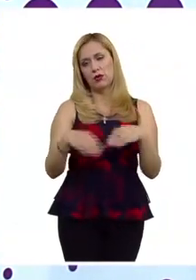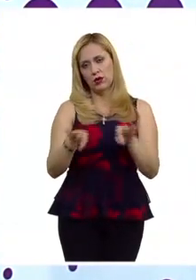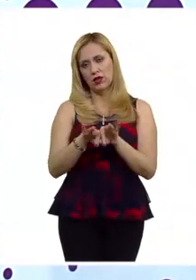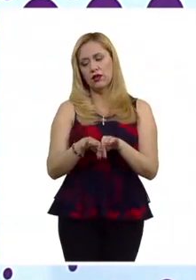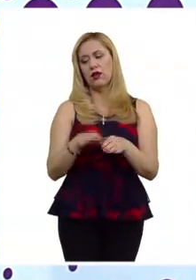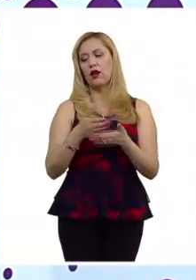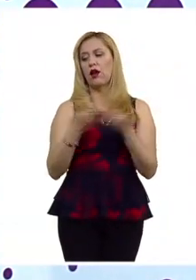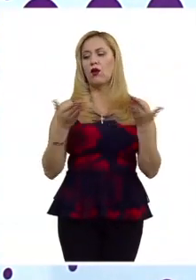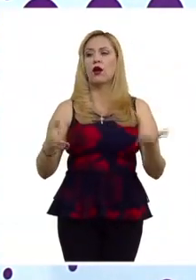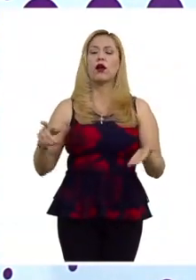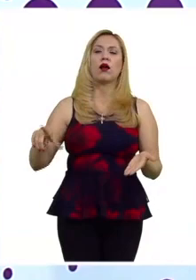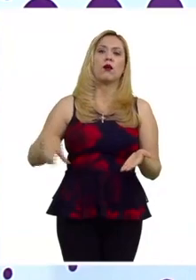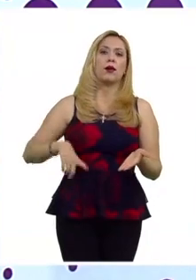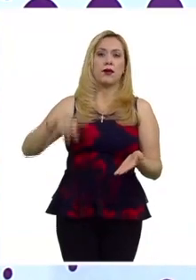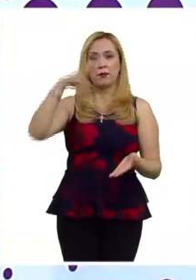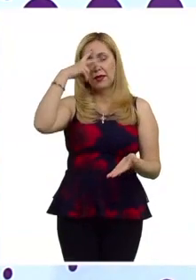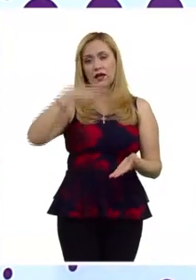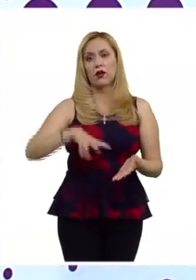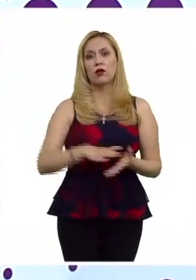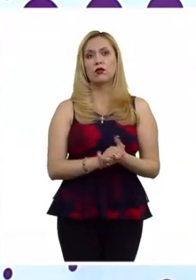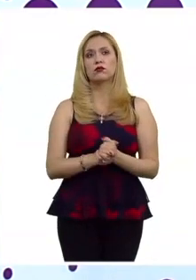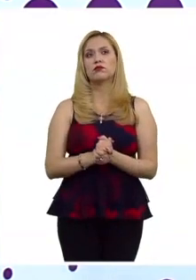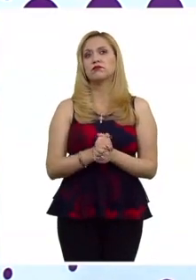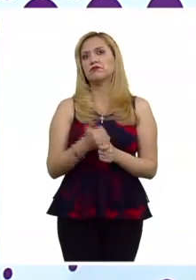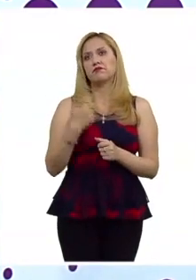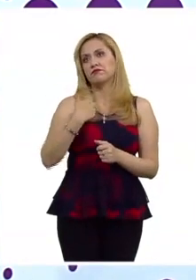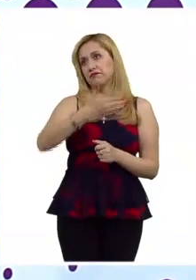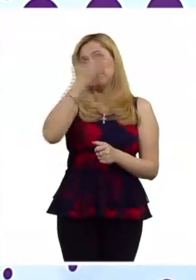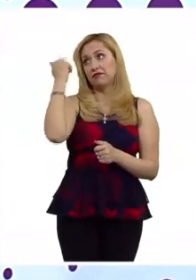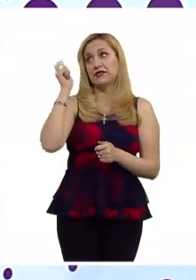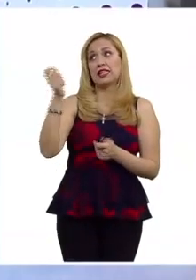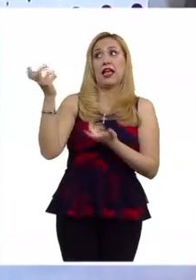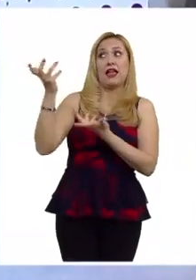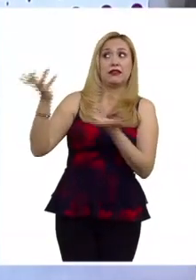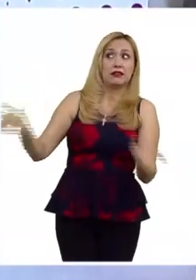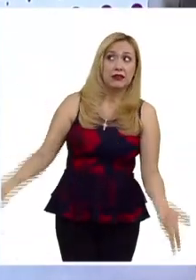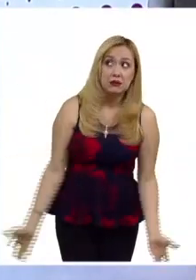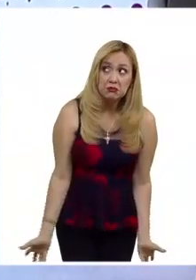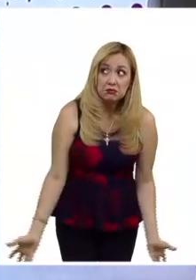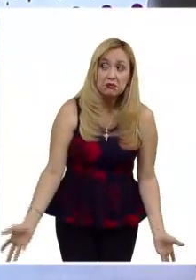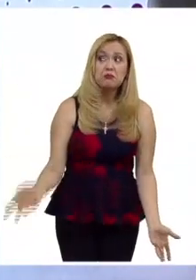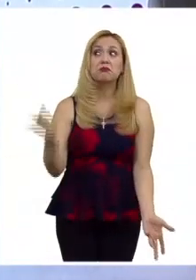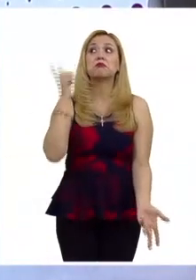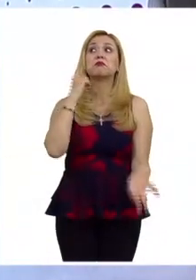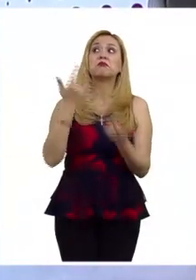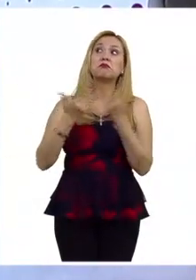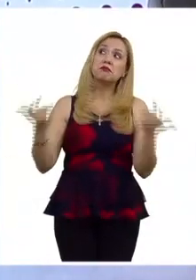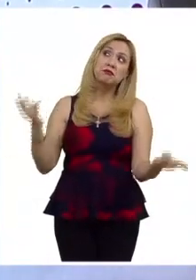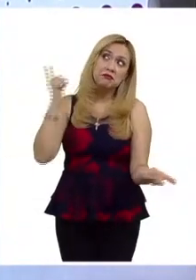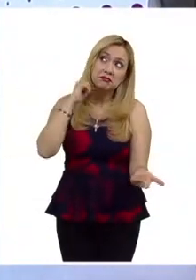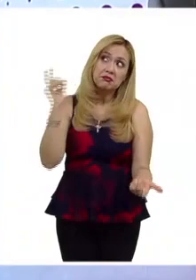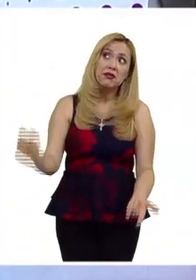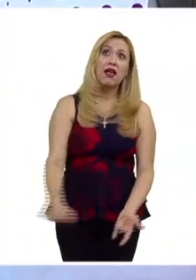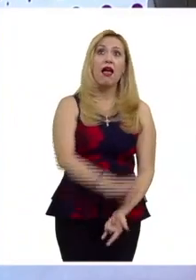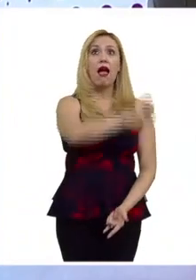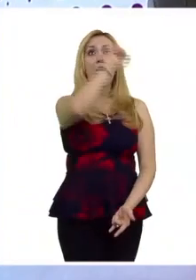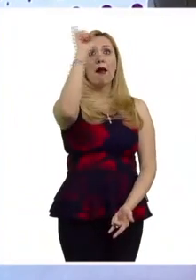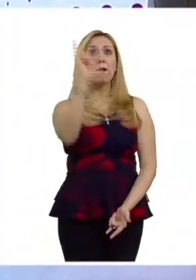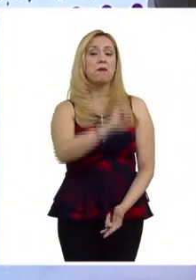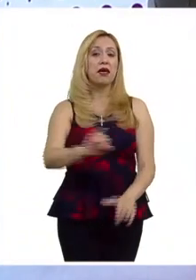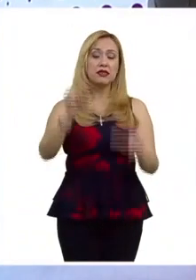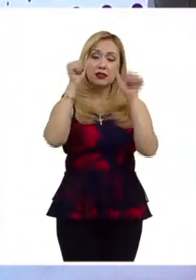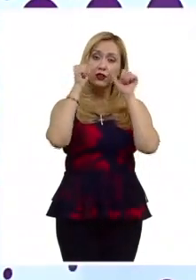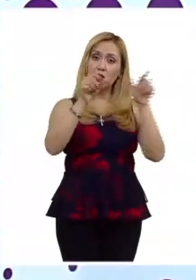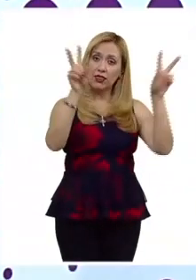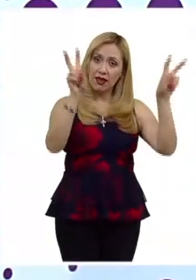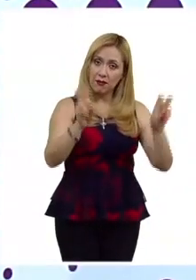medidas que está tomando el Estado mexicano pues no las conocemos históricamente no ha tomado medidas a este respecto